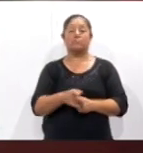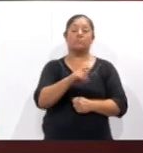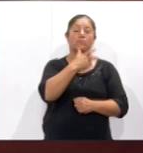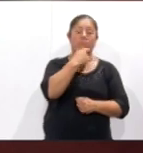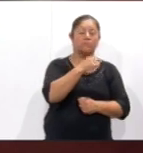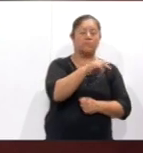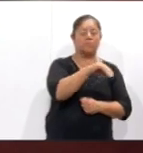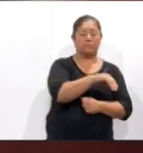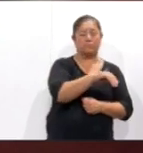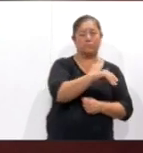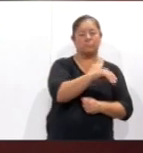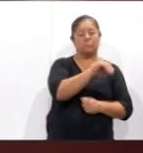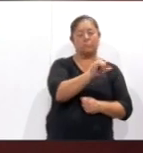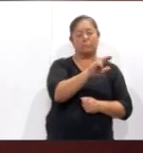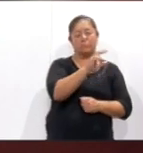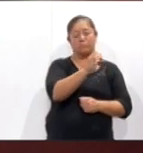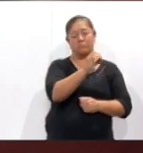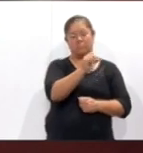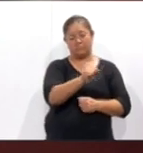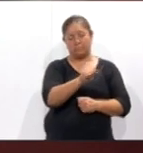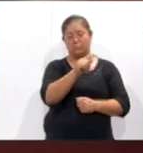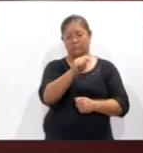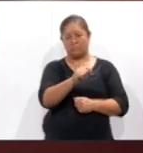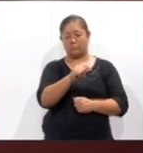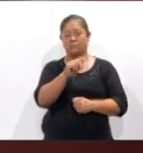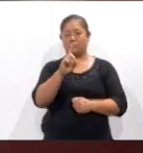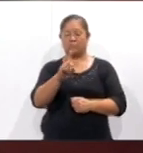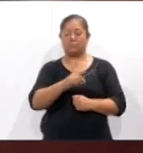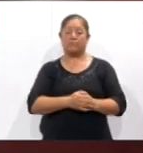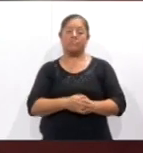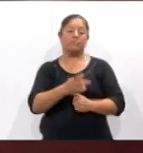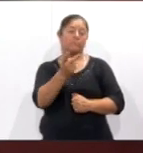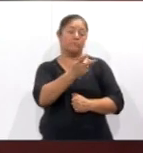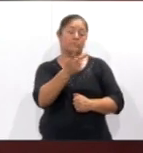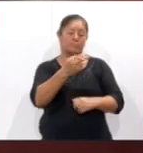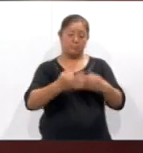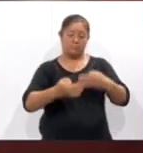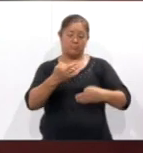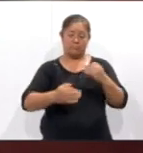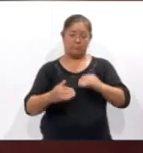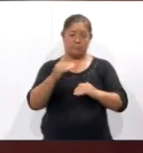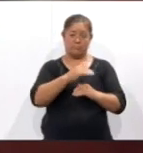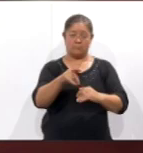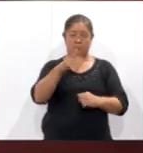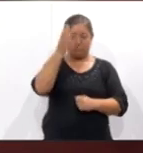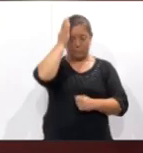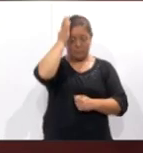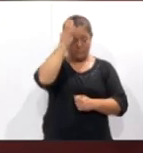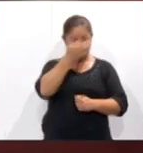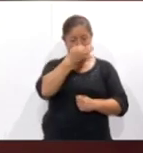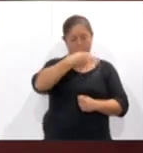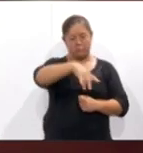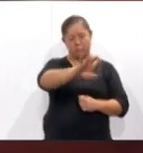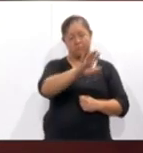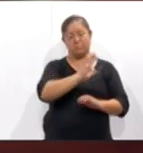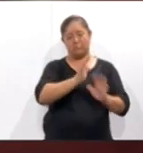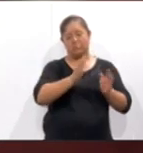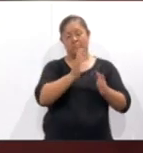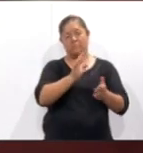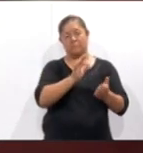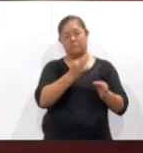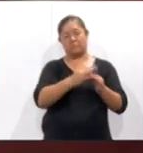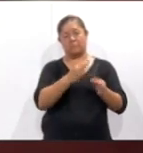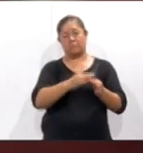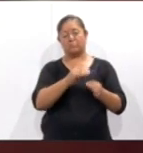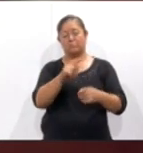Tecuapacho Domínguez, ambos magistrados en funciones de plazo por cumplir del Tribunal de Justicia